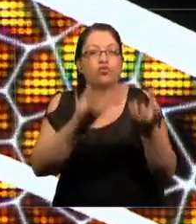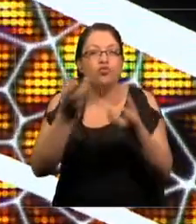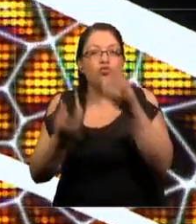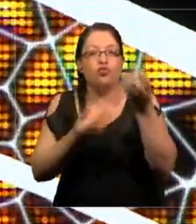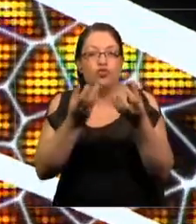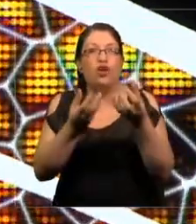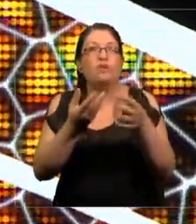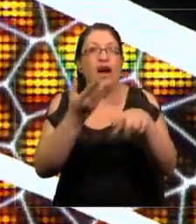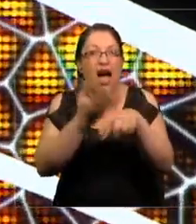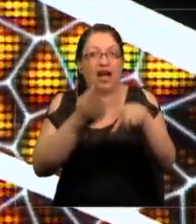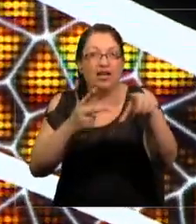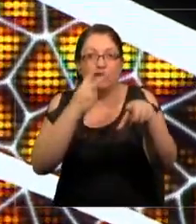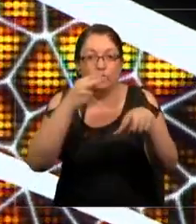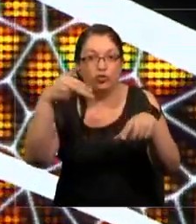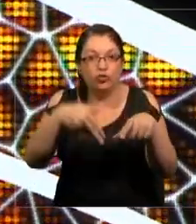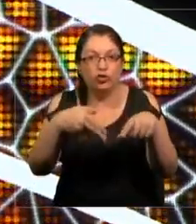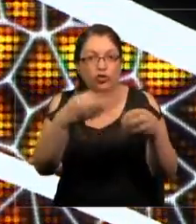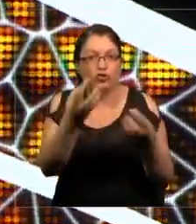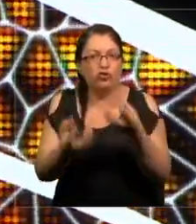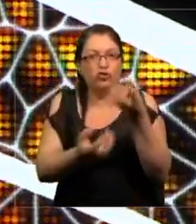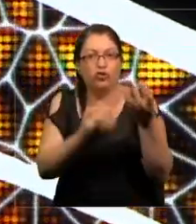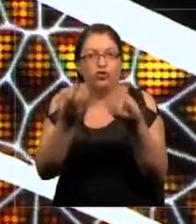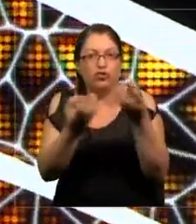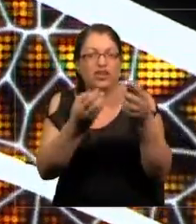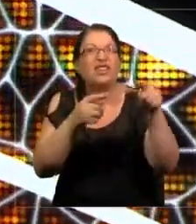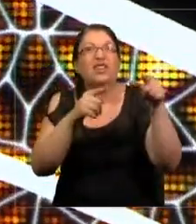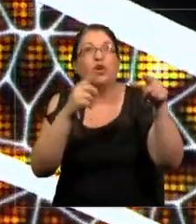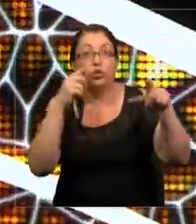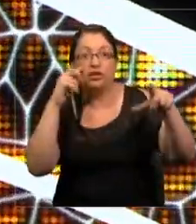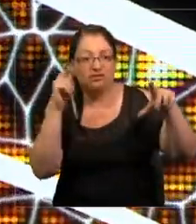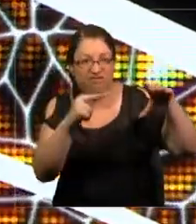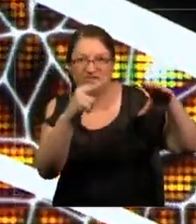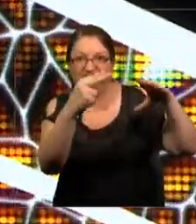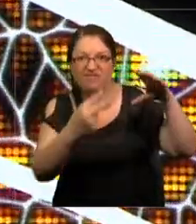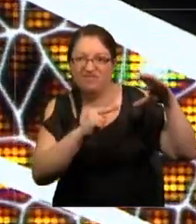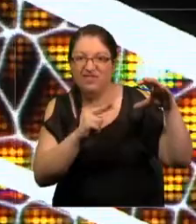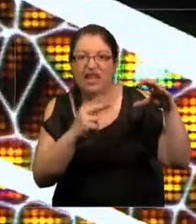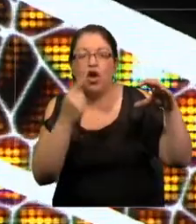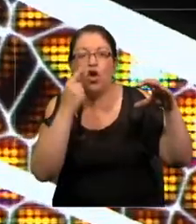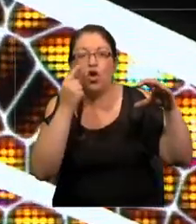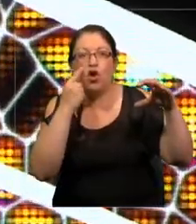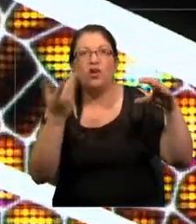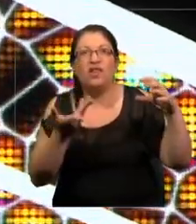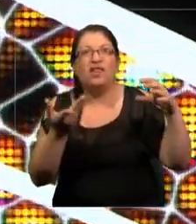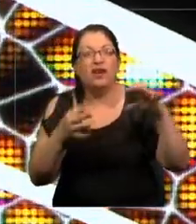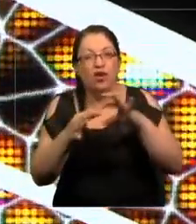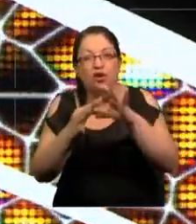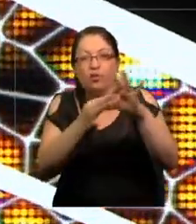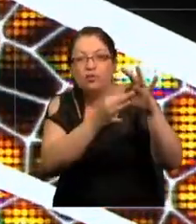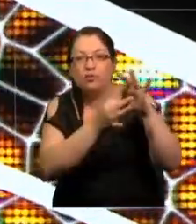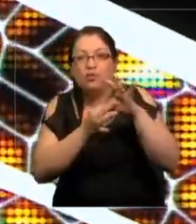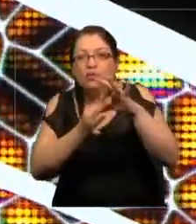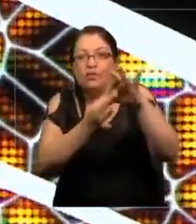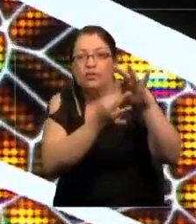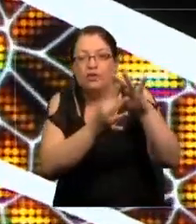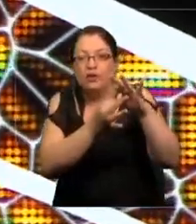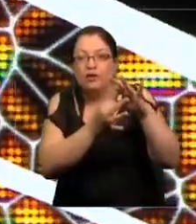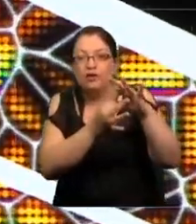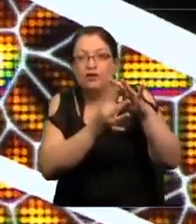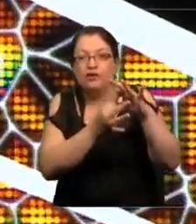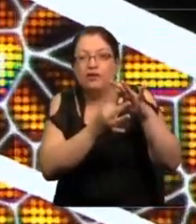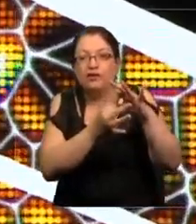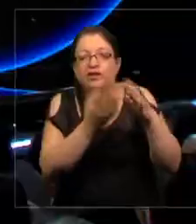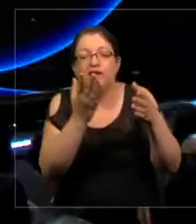esos combustibles fósiles y lo que veía Y es lo que reconocen ustedes como una organización que está ocurriendo y que está